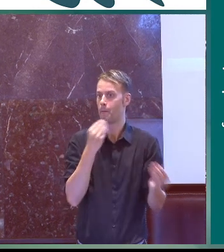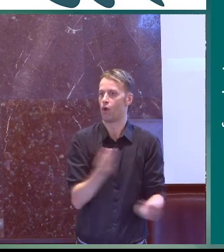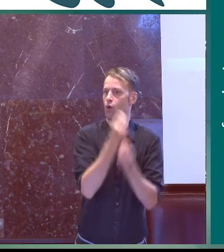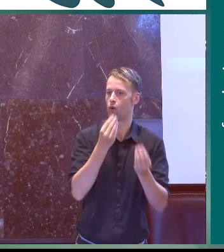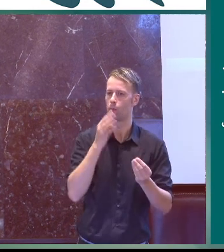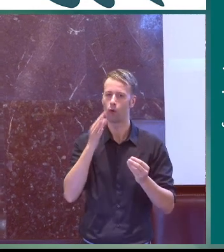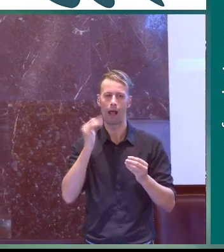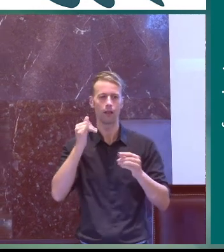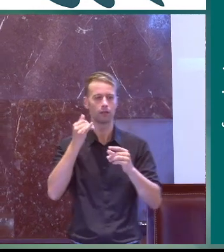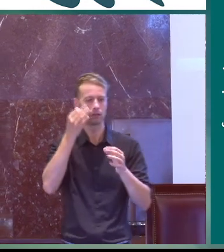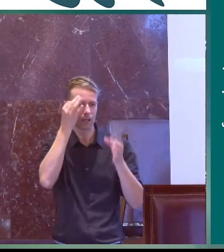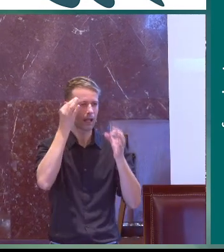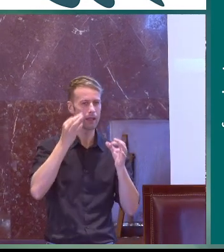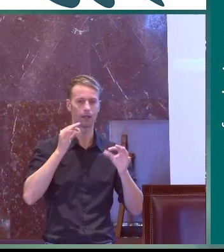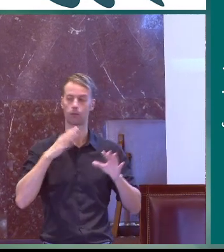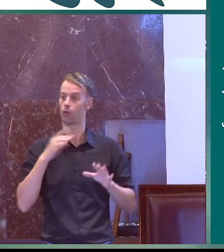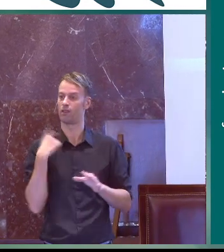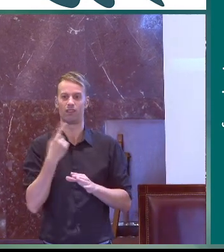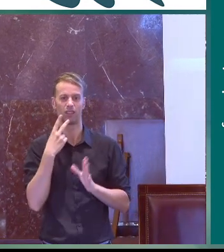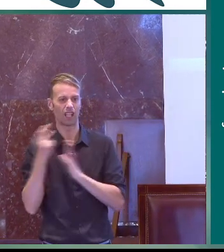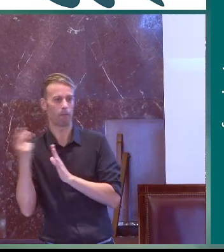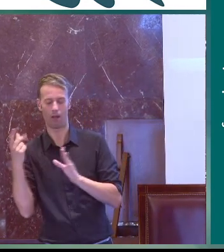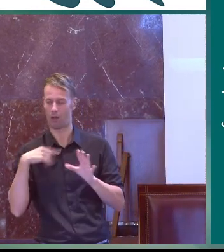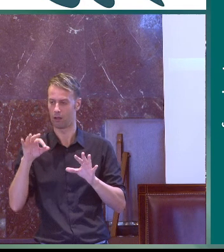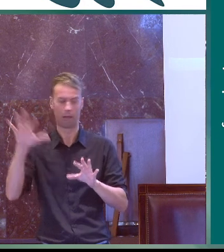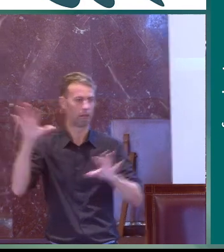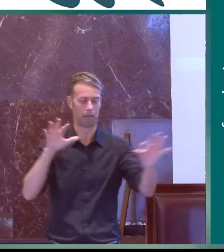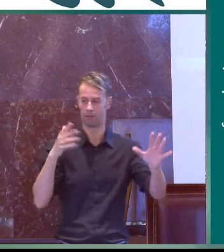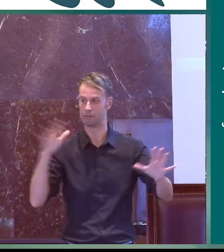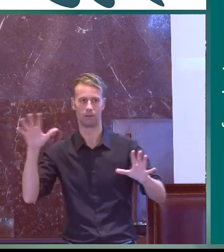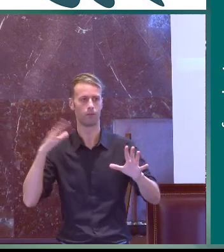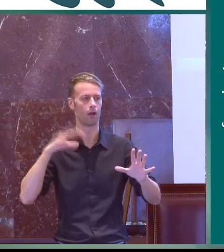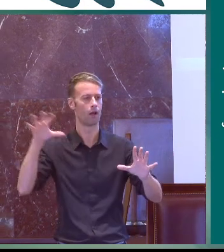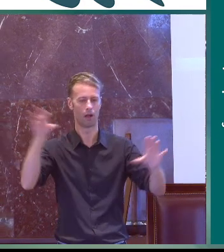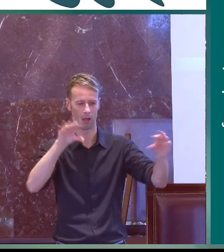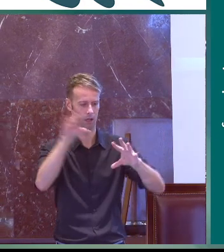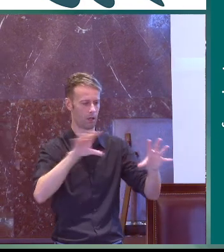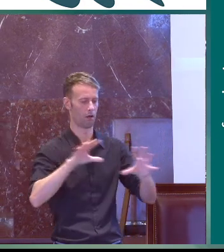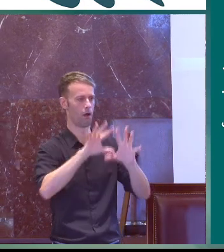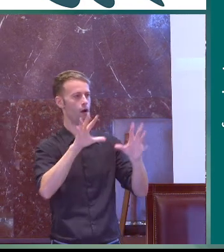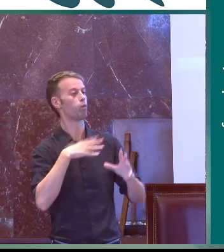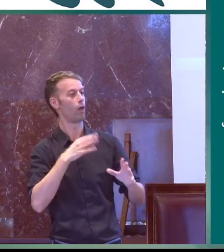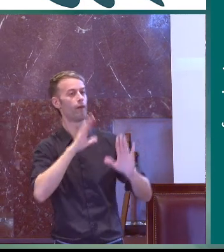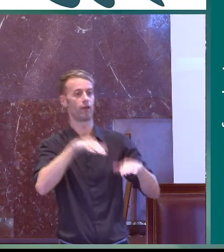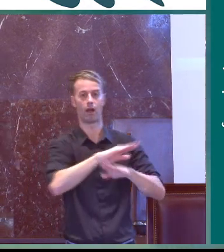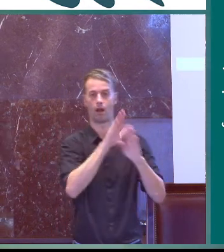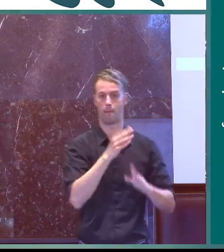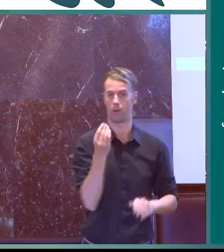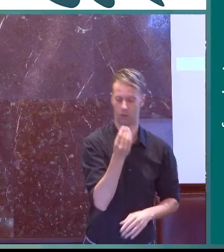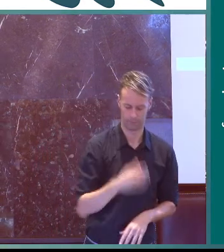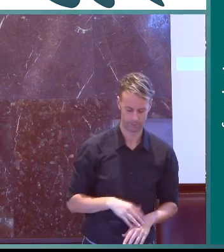como para poder tener una forma de atención mejor intentar